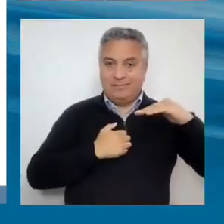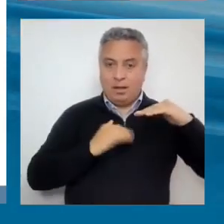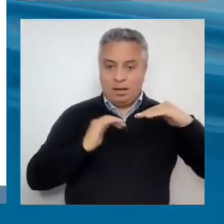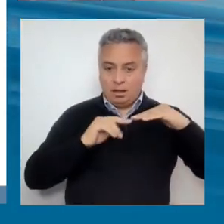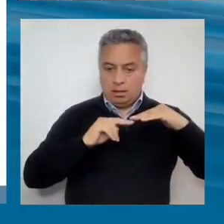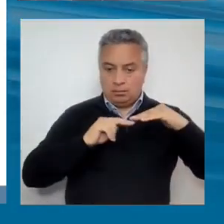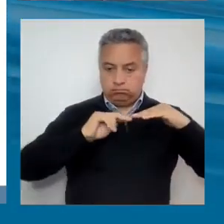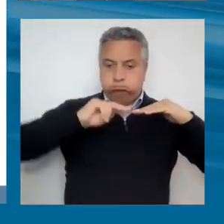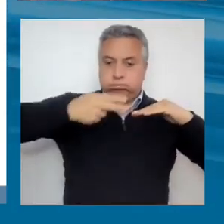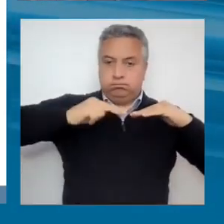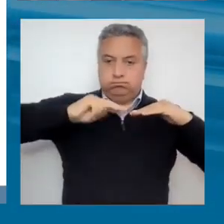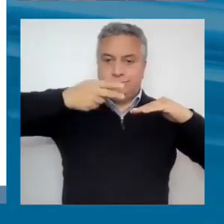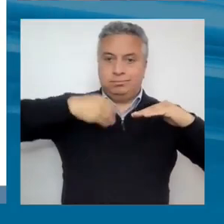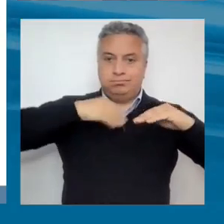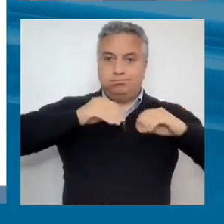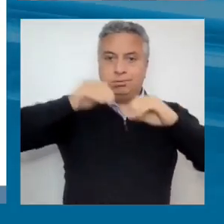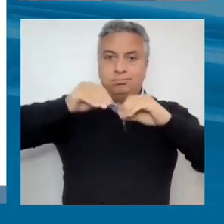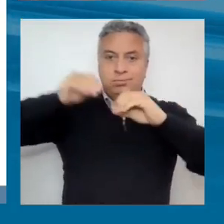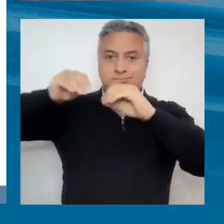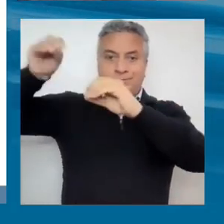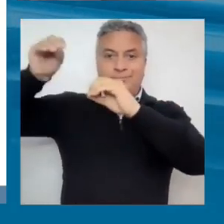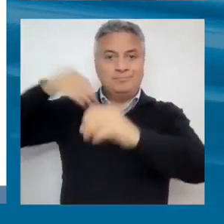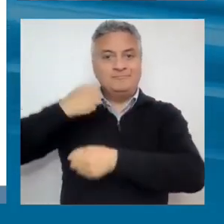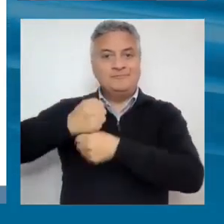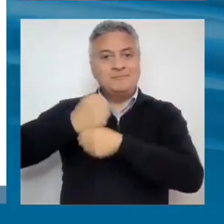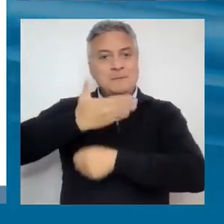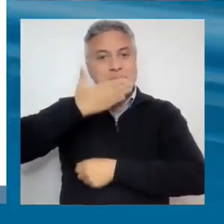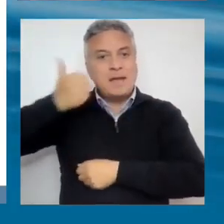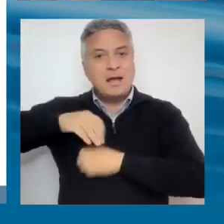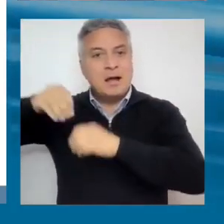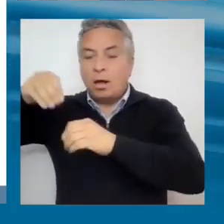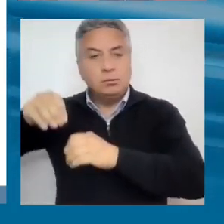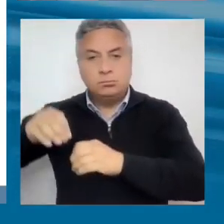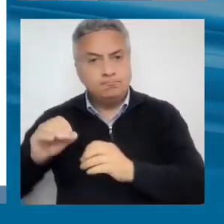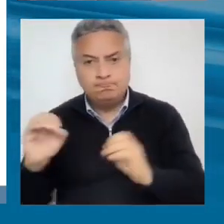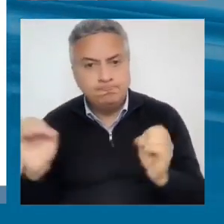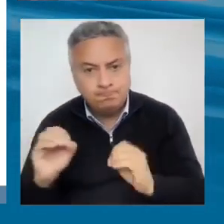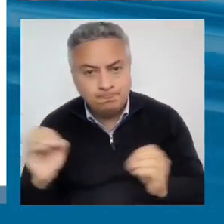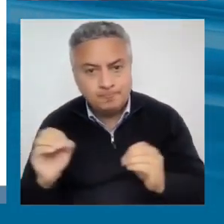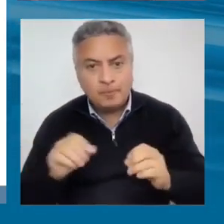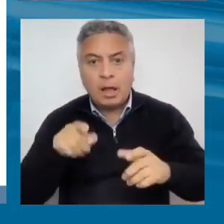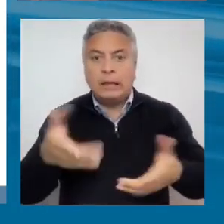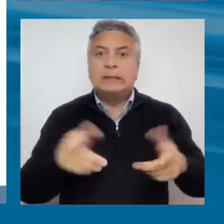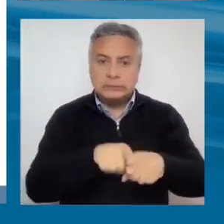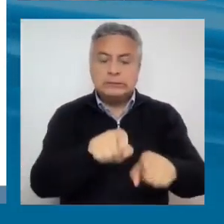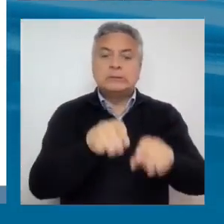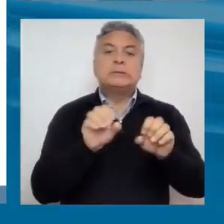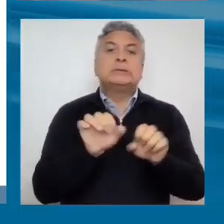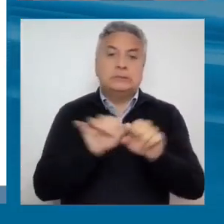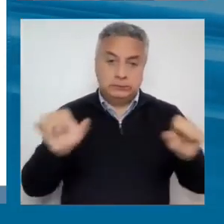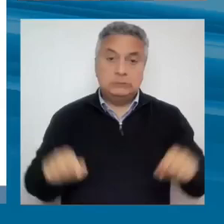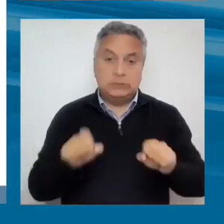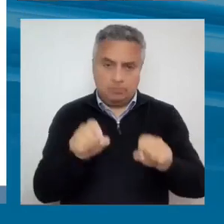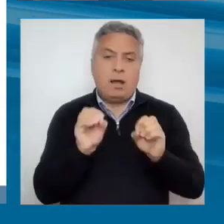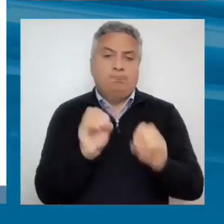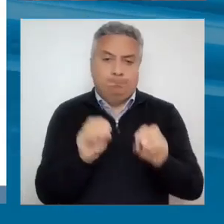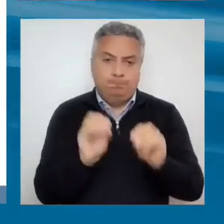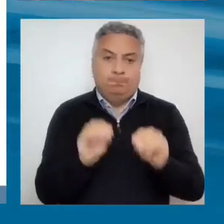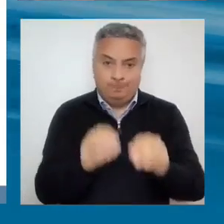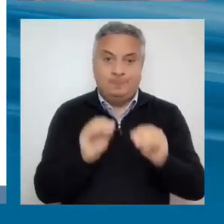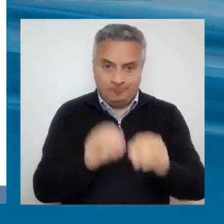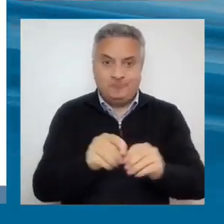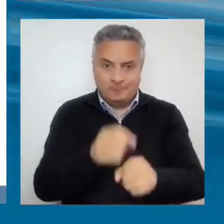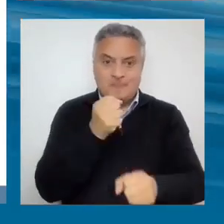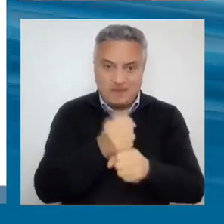movilidad social, uno, es un mercado de trabajo dinámico y dos, es un sistema educativo y de formación vocacional que funcione bien, que cree el